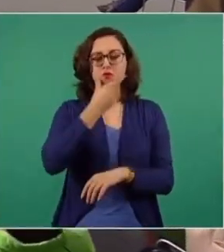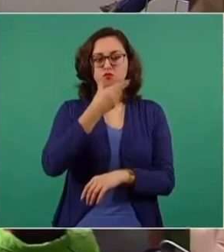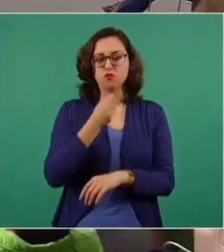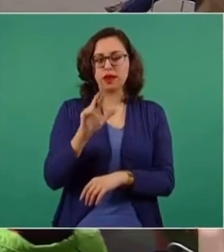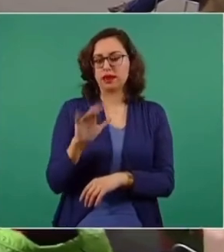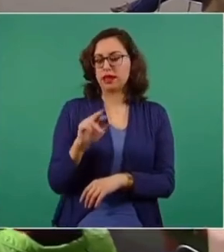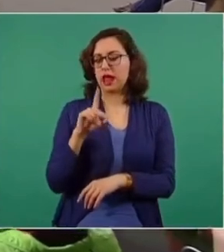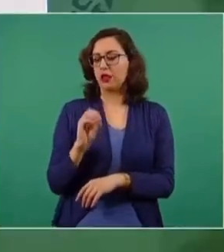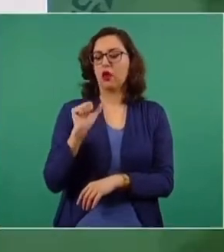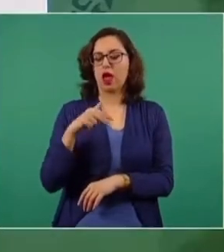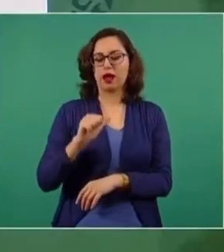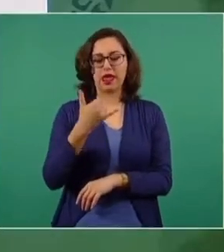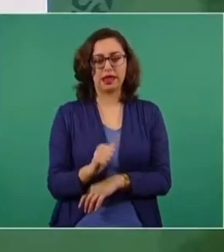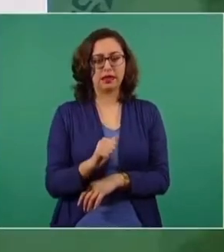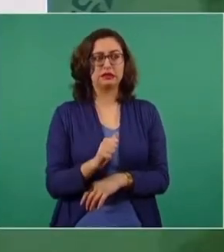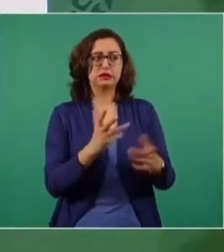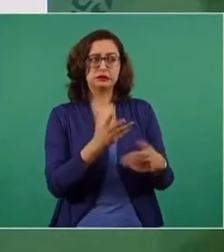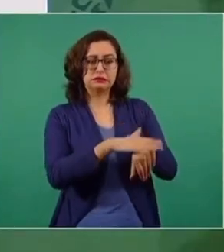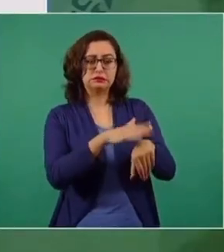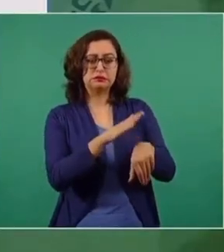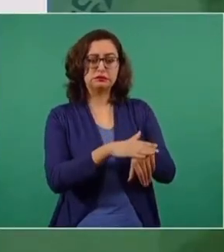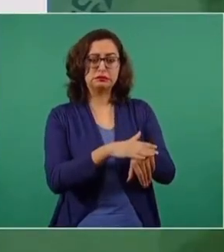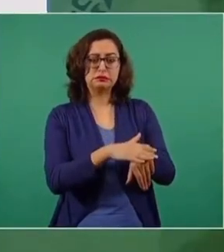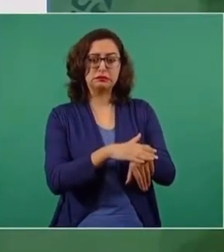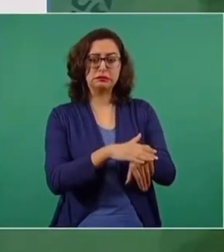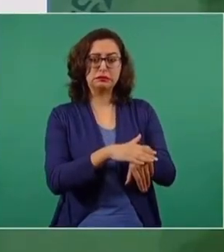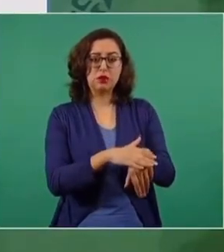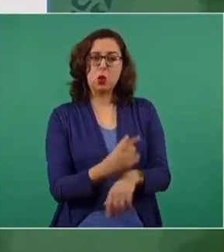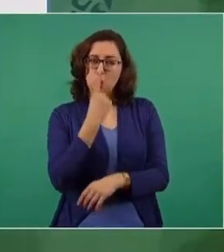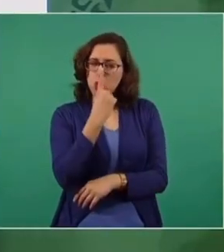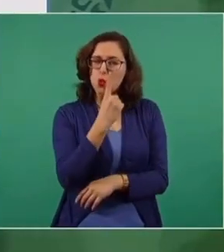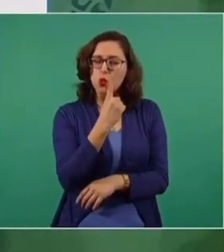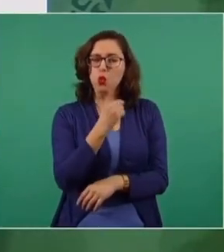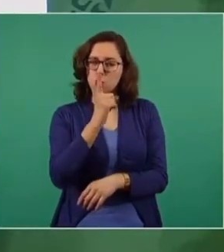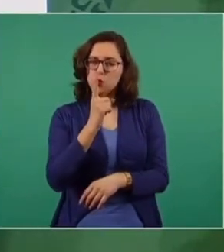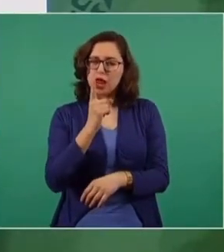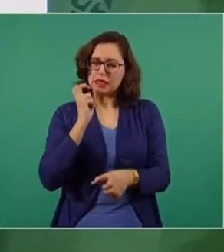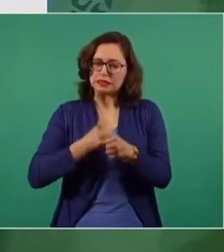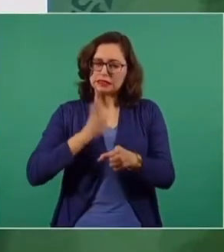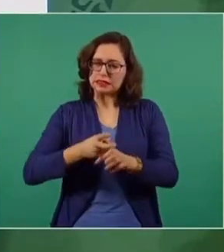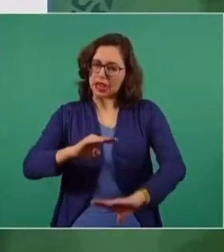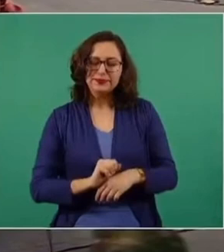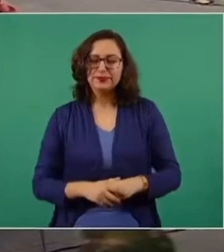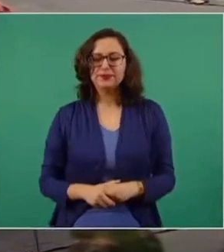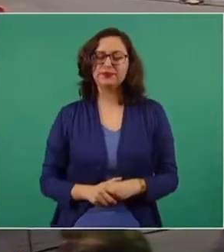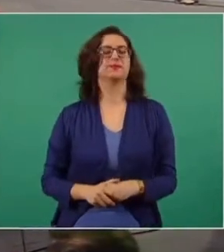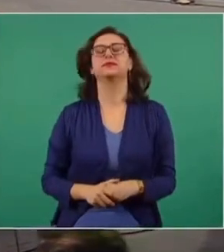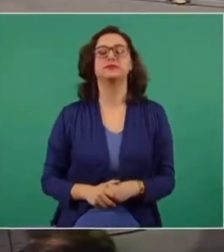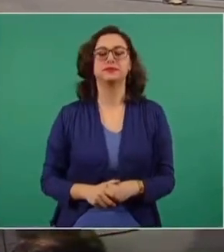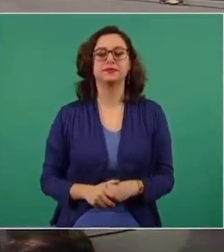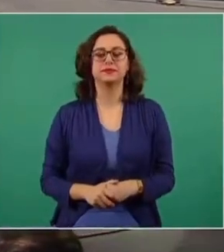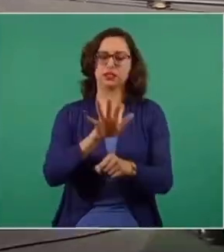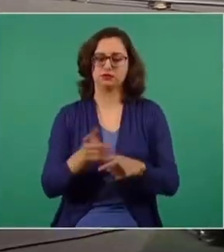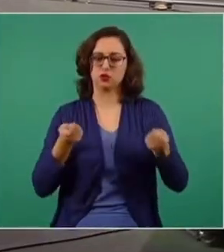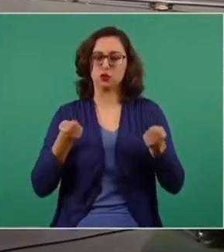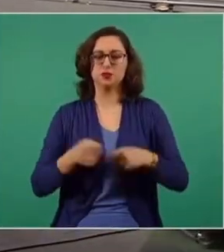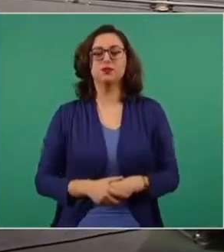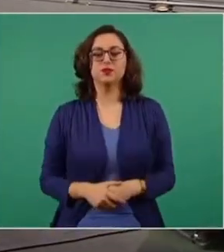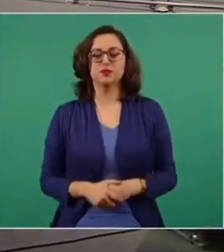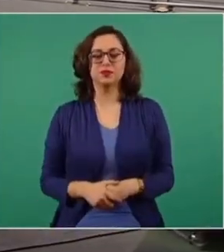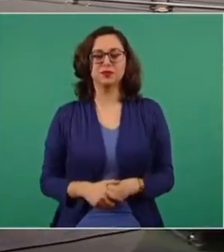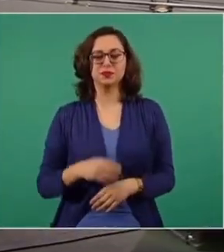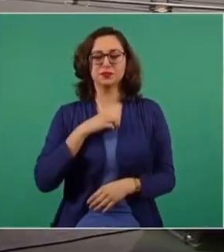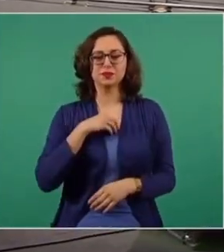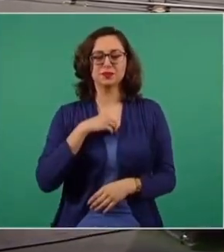Anaya, para que yo me tome una nada más, una Caguama Pacífico. Todo con moderación. Luego,